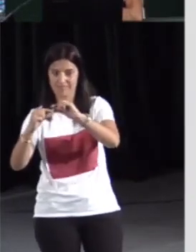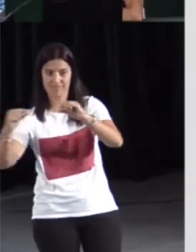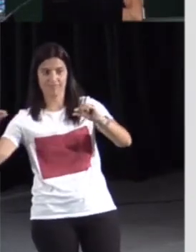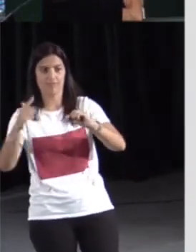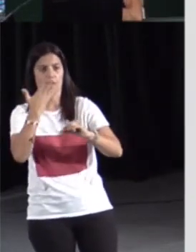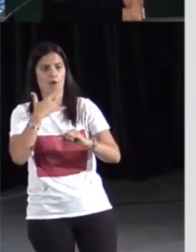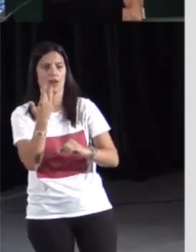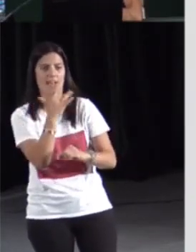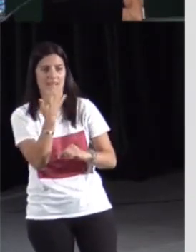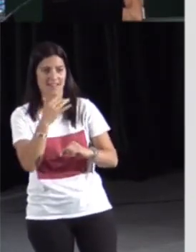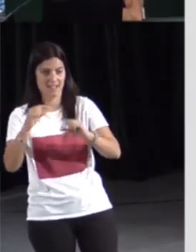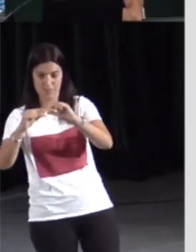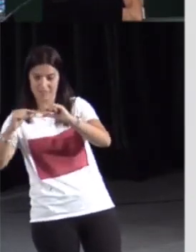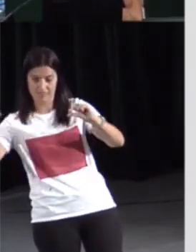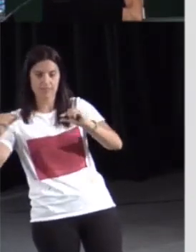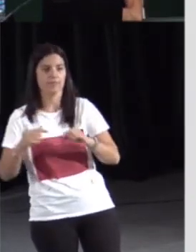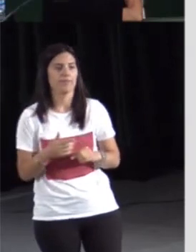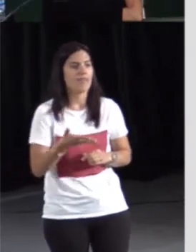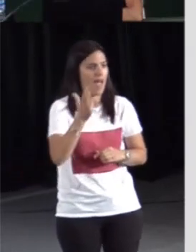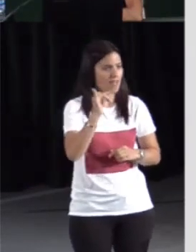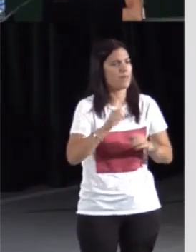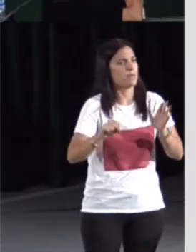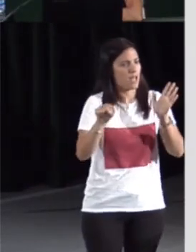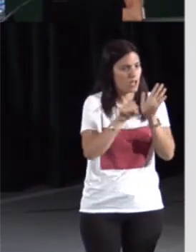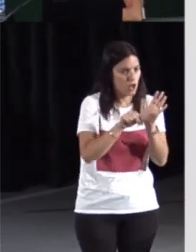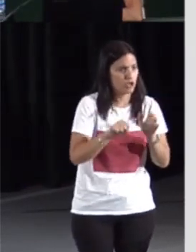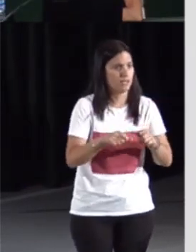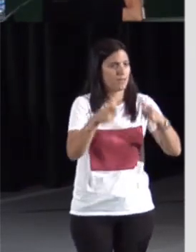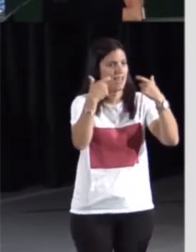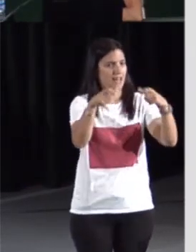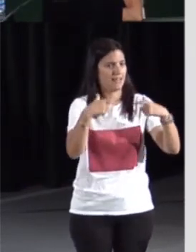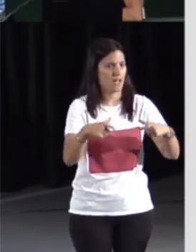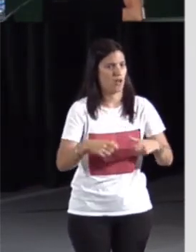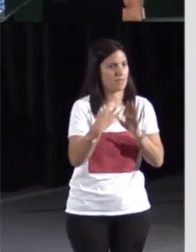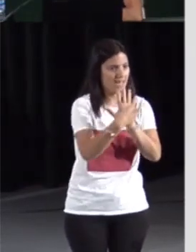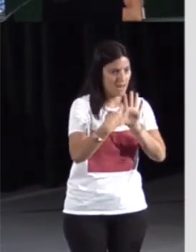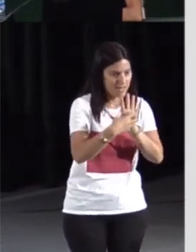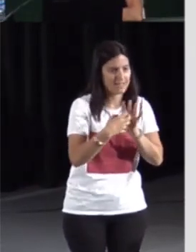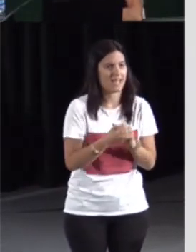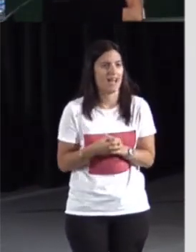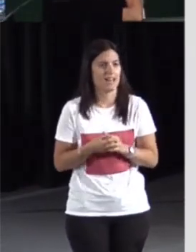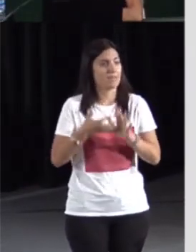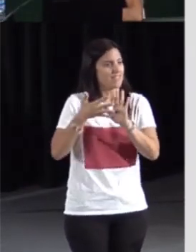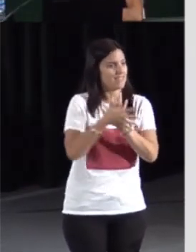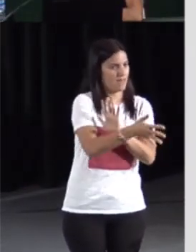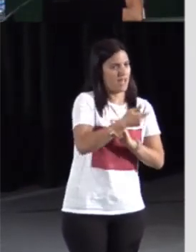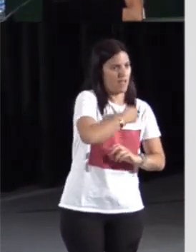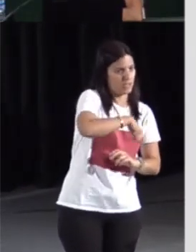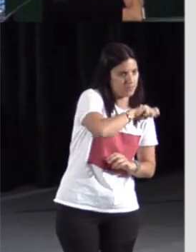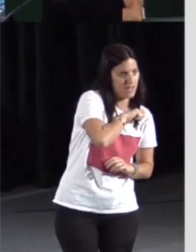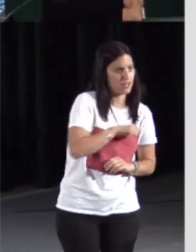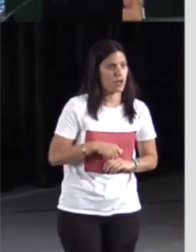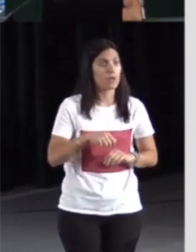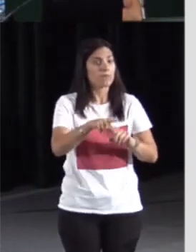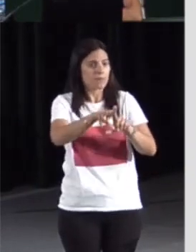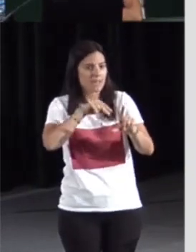Esa es la ficha de la y de glosa. Dentro hay un vídeo en el que se asigna esa glosa y también la categoría gramatical de este signo